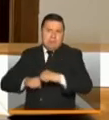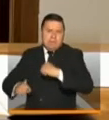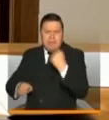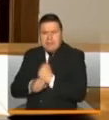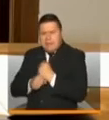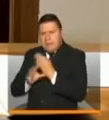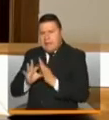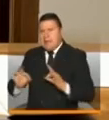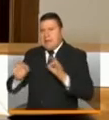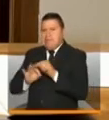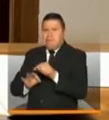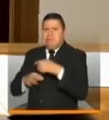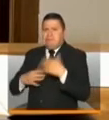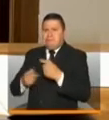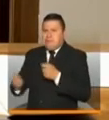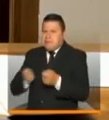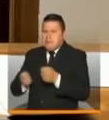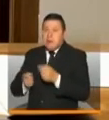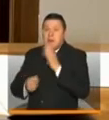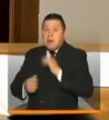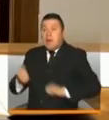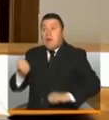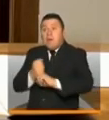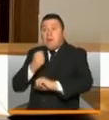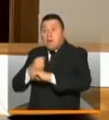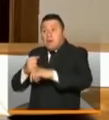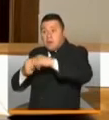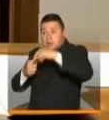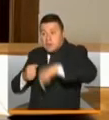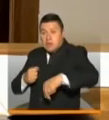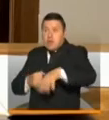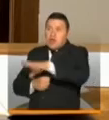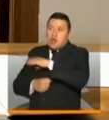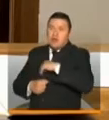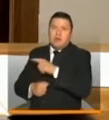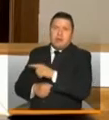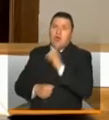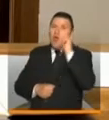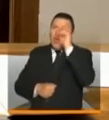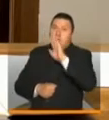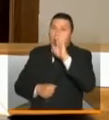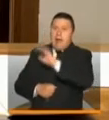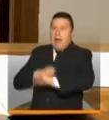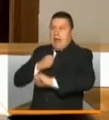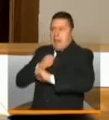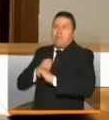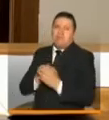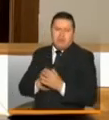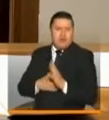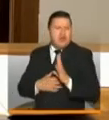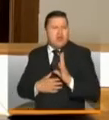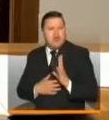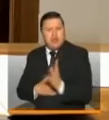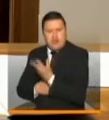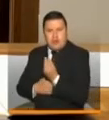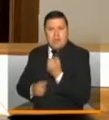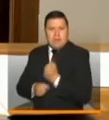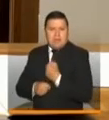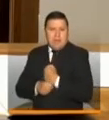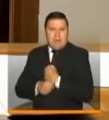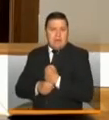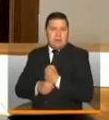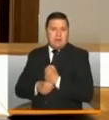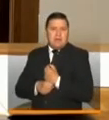trabajo importante y donde el apoyo de la ciudadanía y de todas las instancias gubernamentales y todo el trabajo del